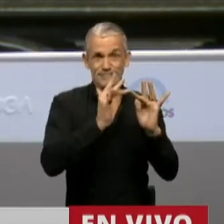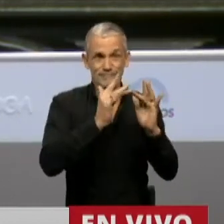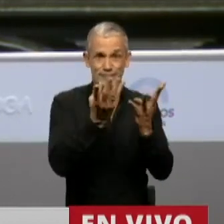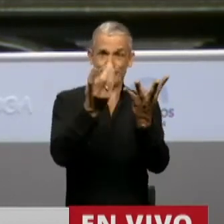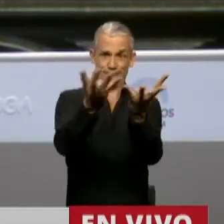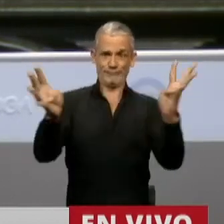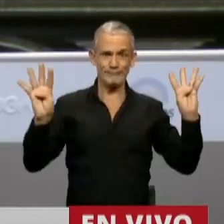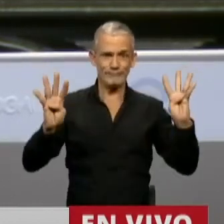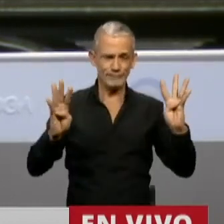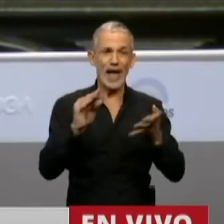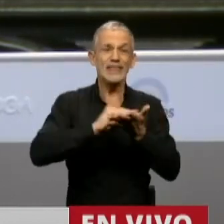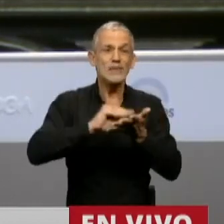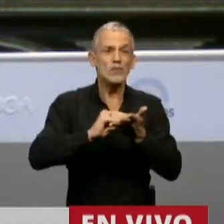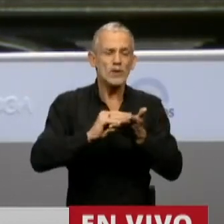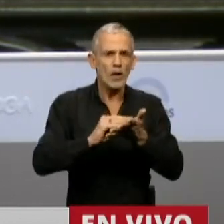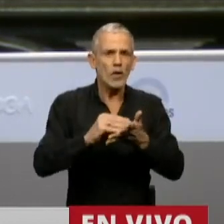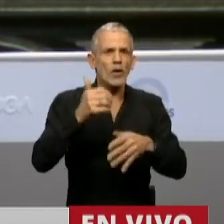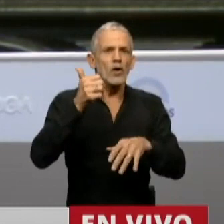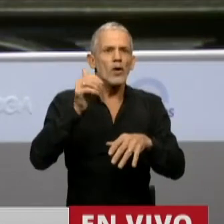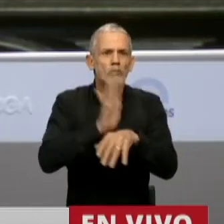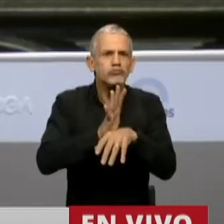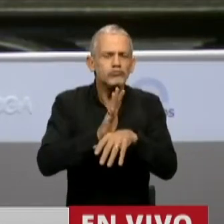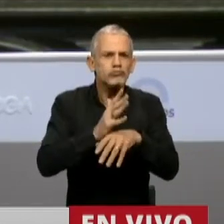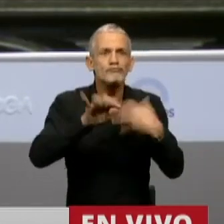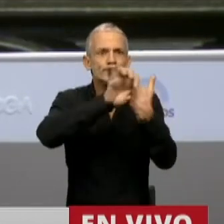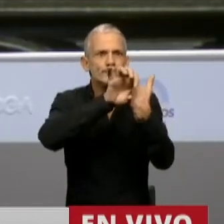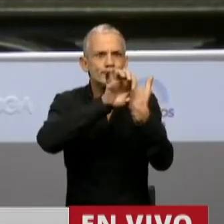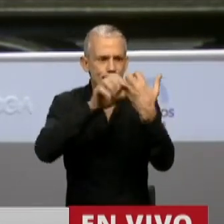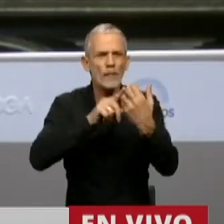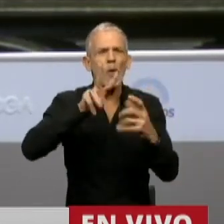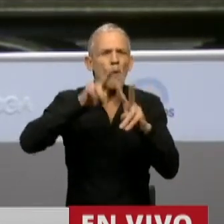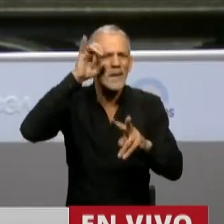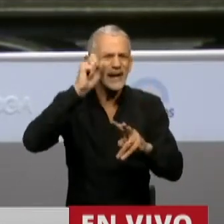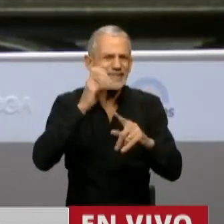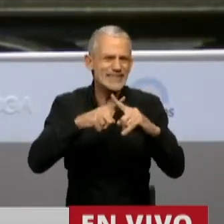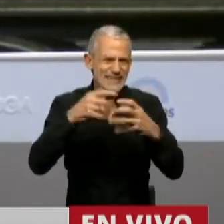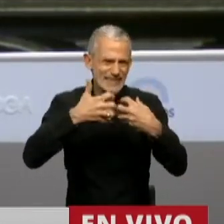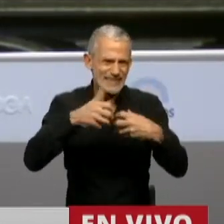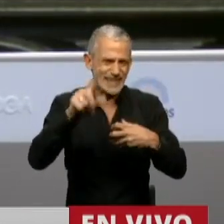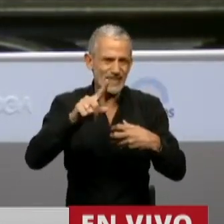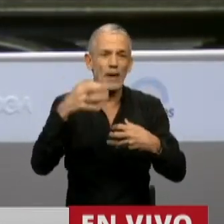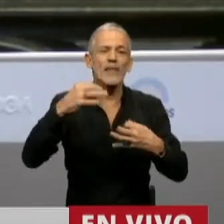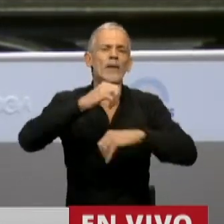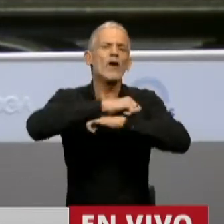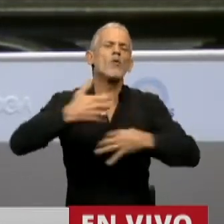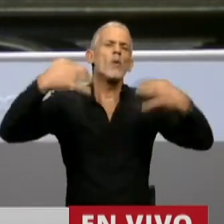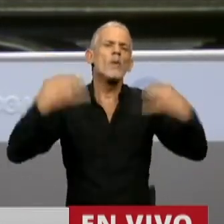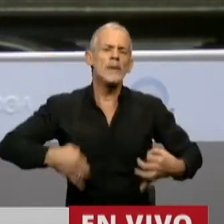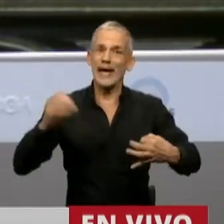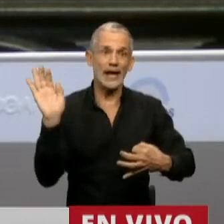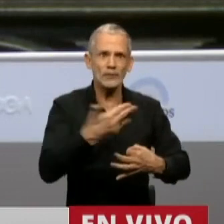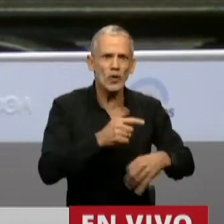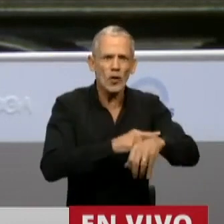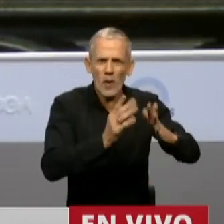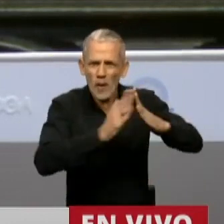en donde cada diputado constituya la Cámara Webex a través de la que transmite, el decoro debe guardarse en todo ese